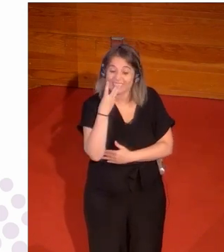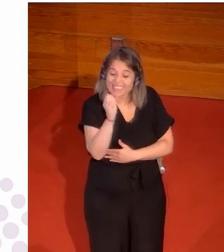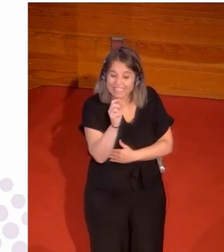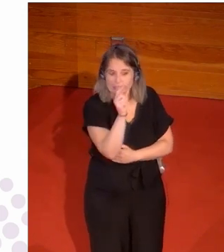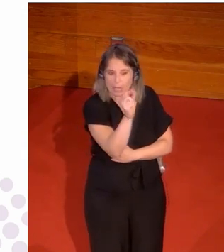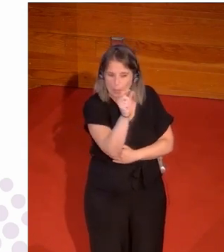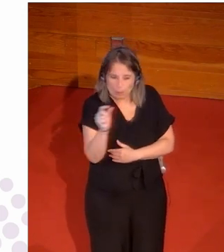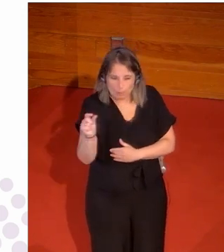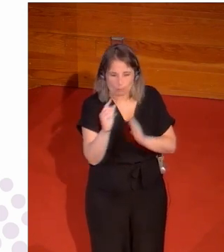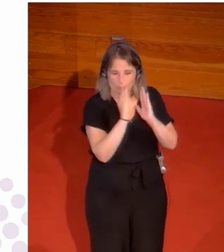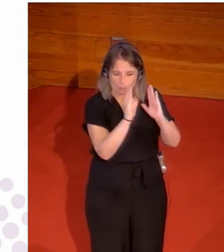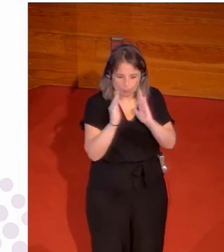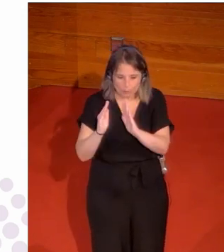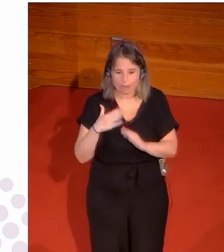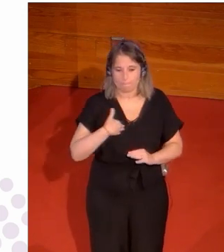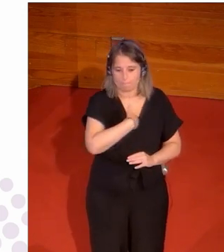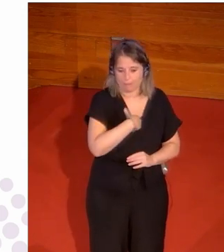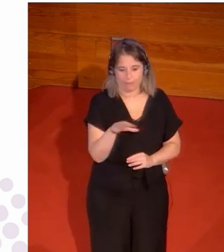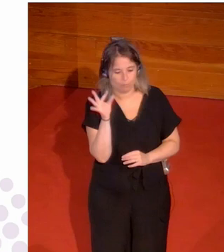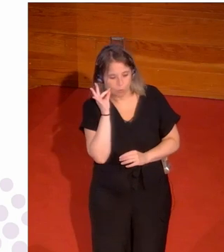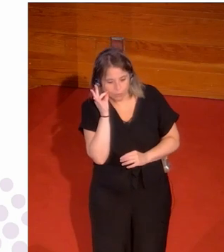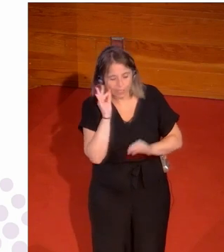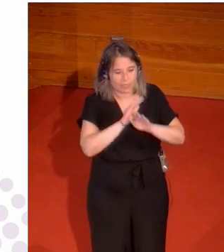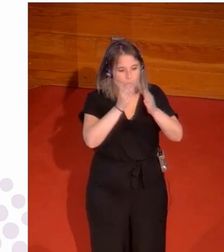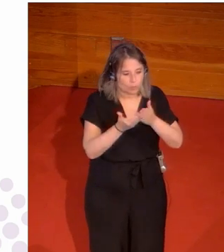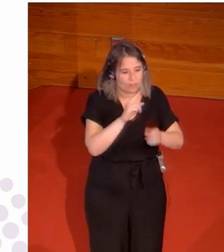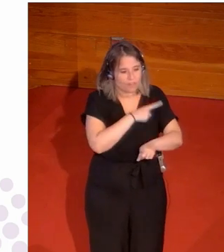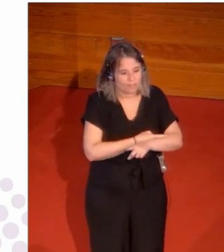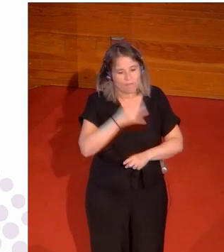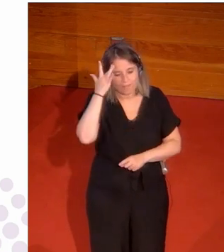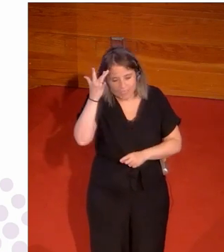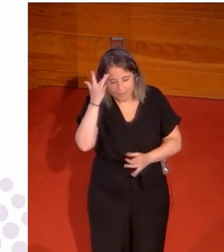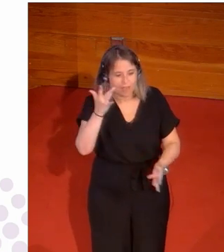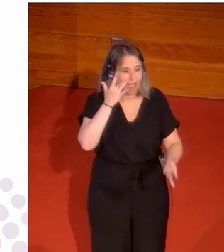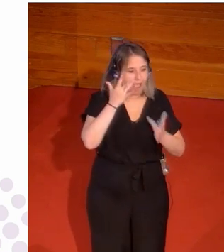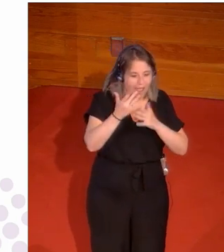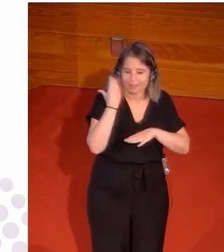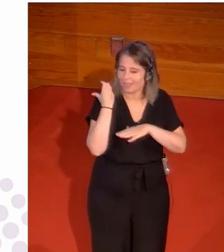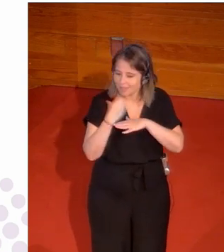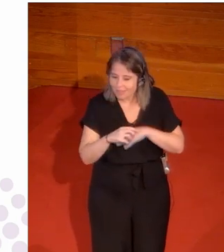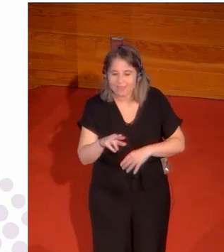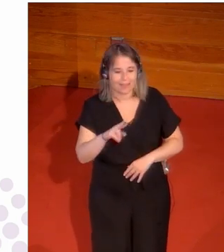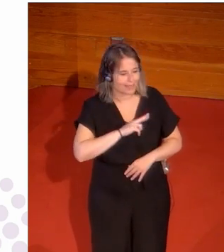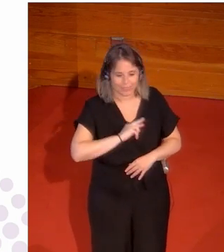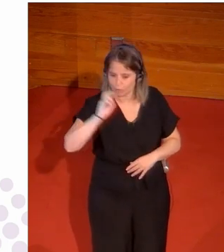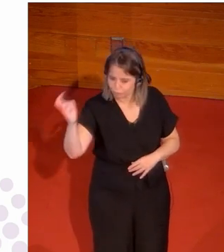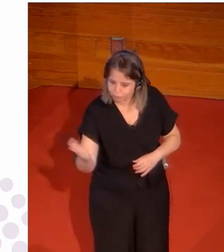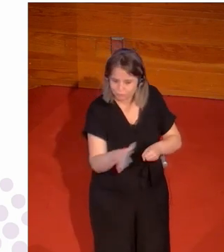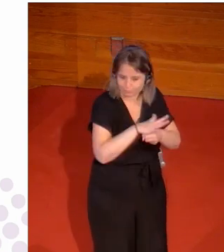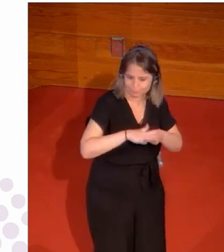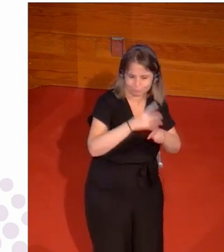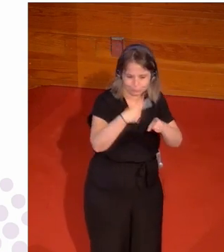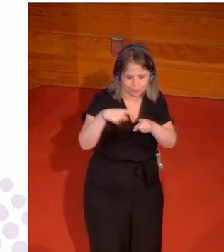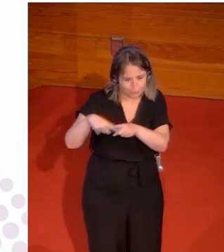libritos específicos del papel de la mujer en el mundo del deporte, de la filosofía, del arte, de la ciencia, de la religión, en fin, por lo menos